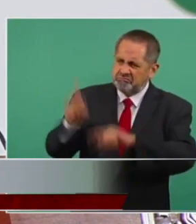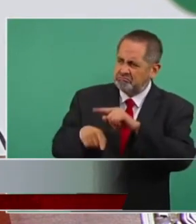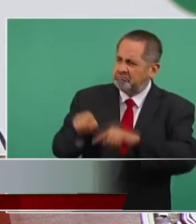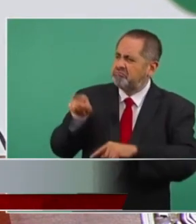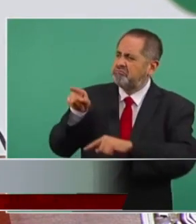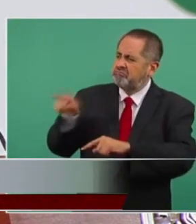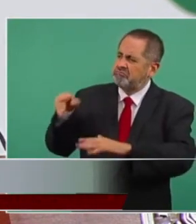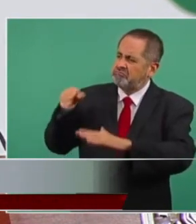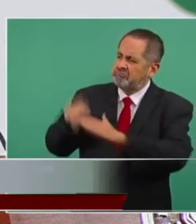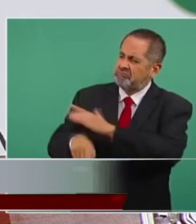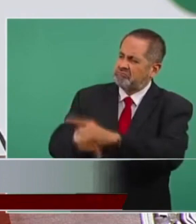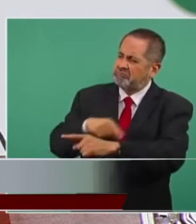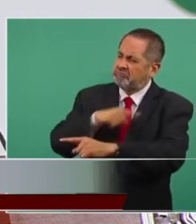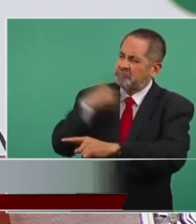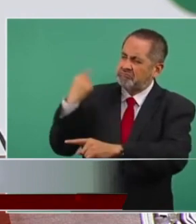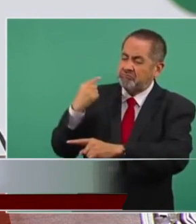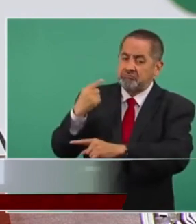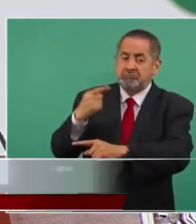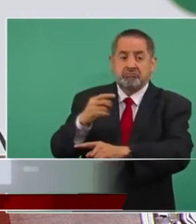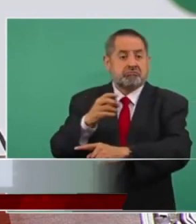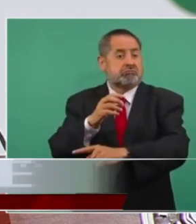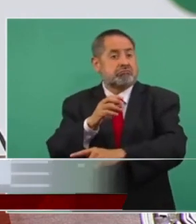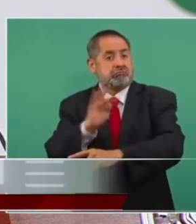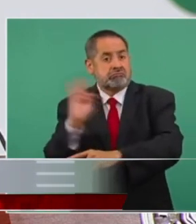o podía suceder algo